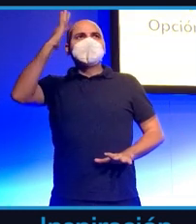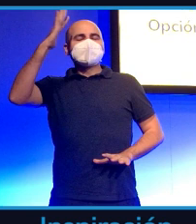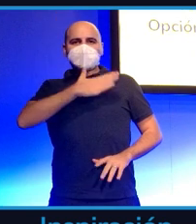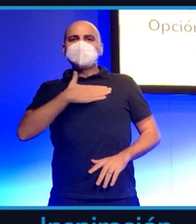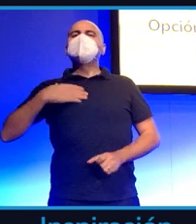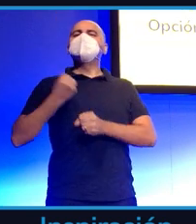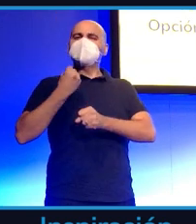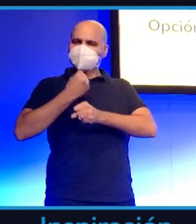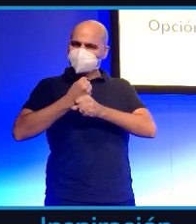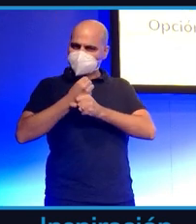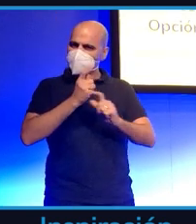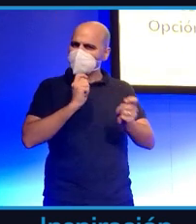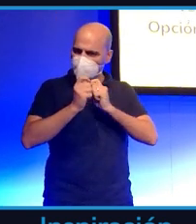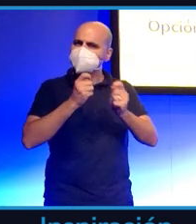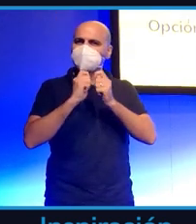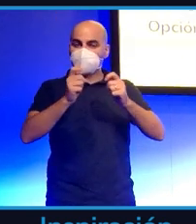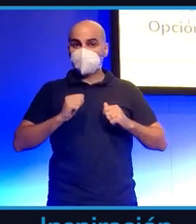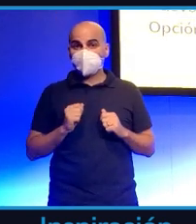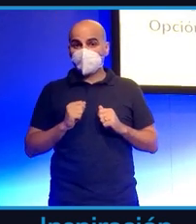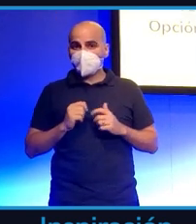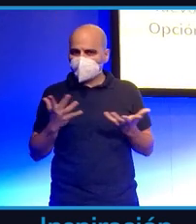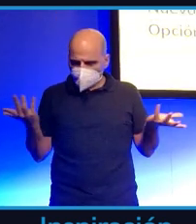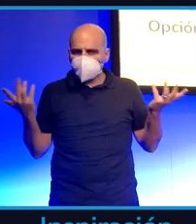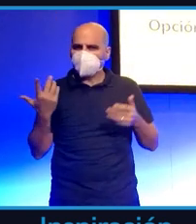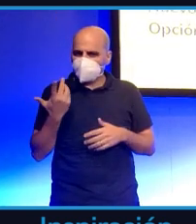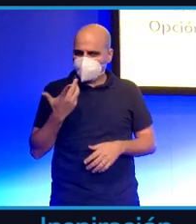una vocación de inicio con mucho tirón.